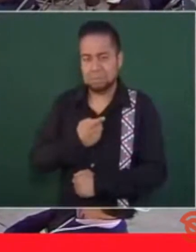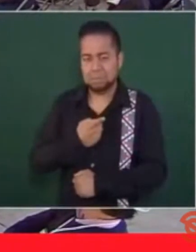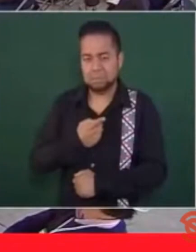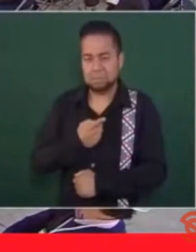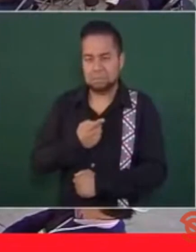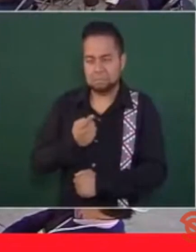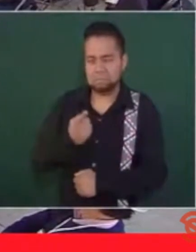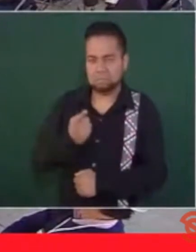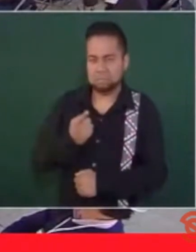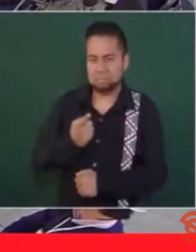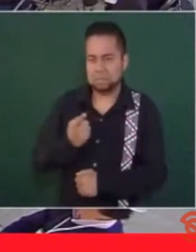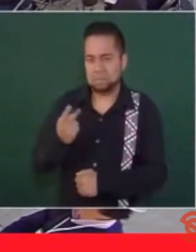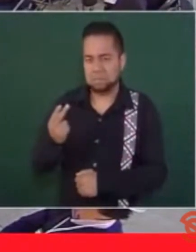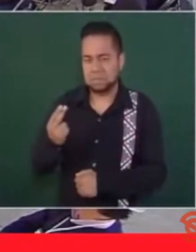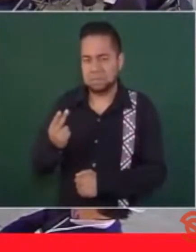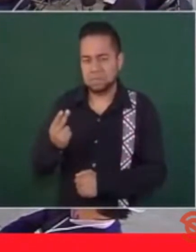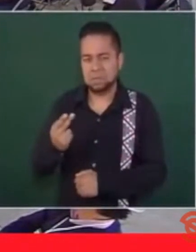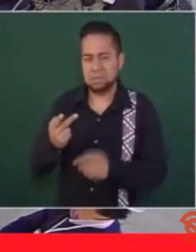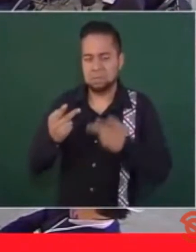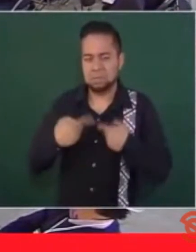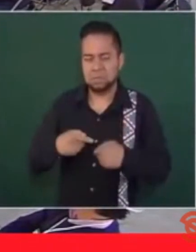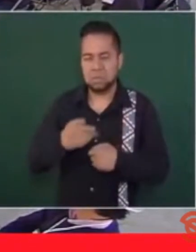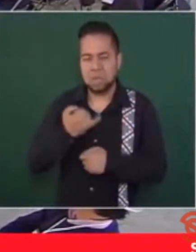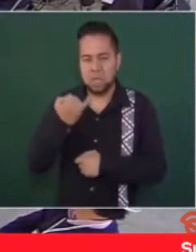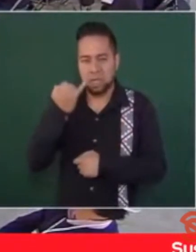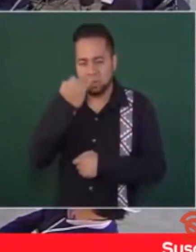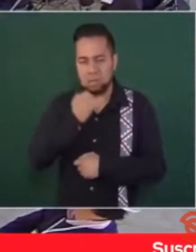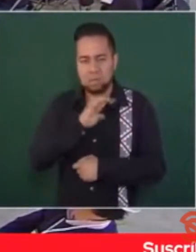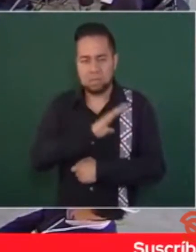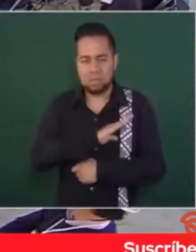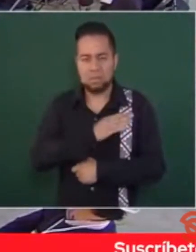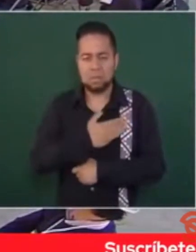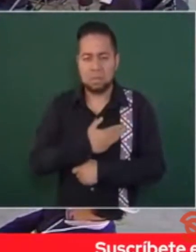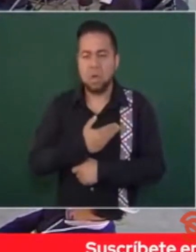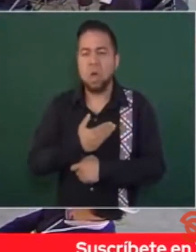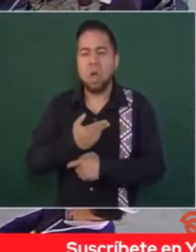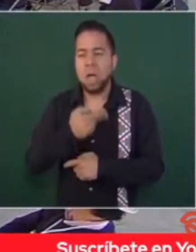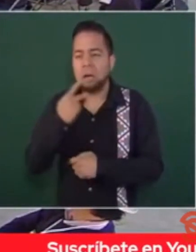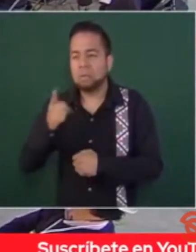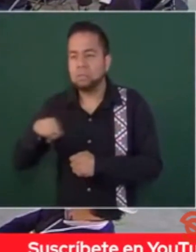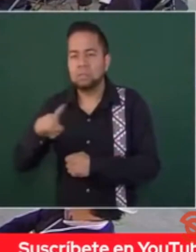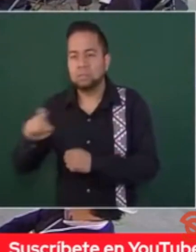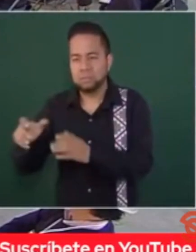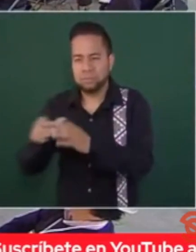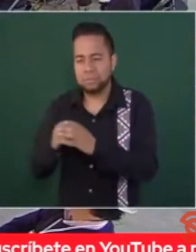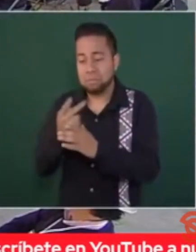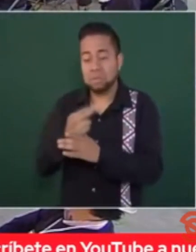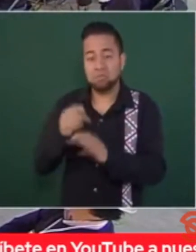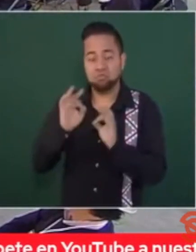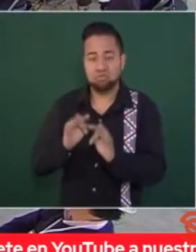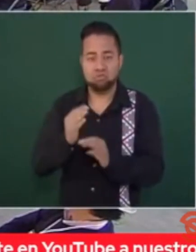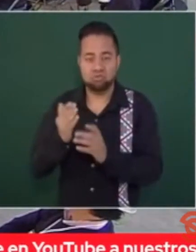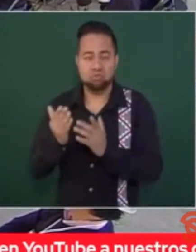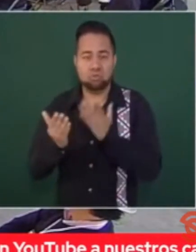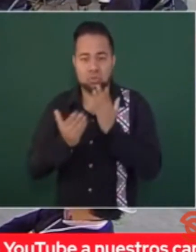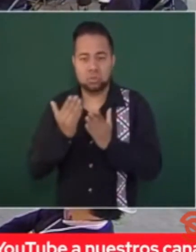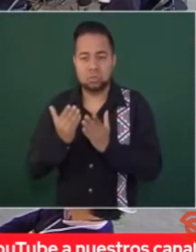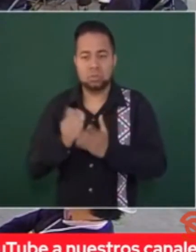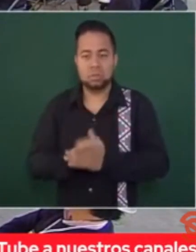25, 25 hispanos nos dijo el presidente, ¿no? De cada 100. Usted también estaba, usted es, el